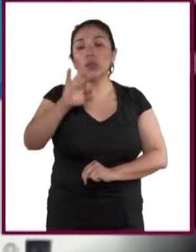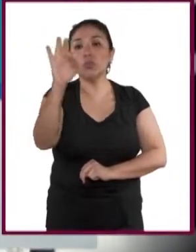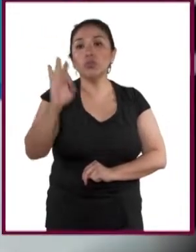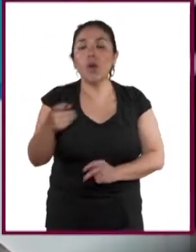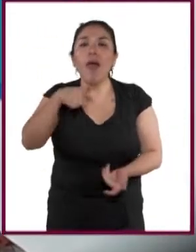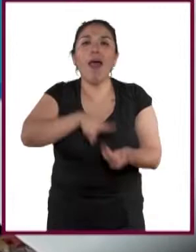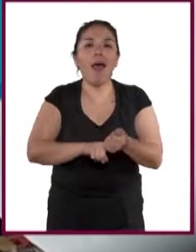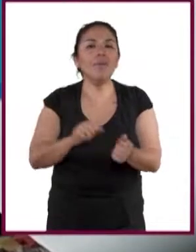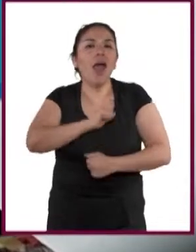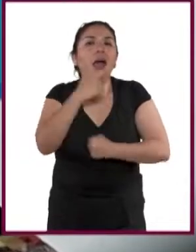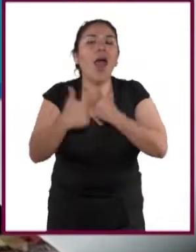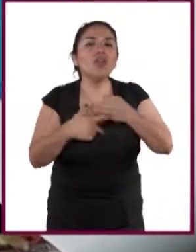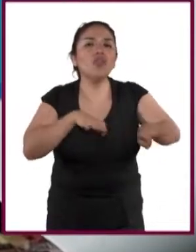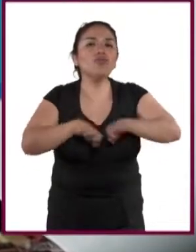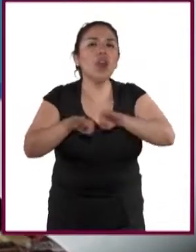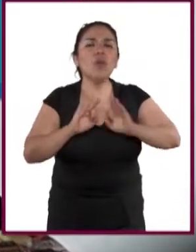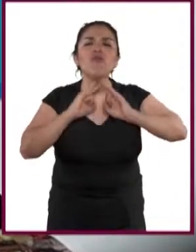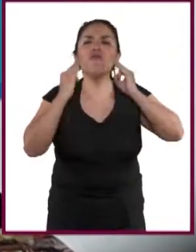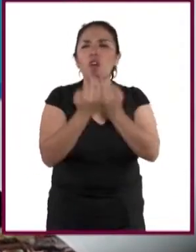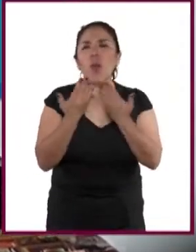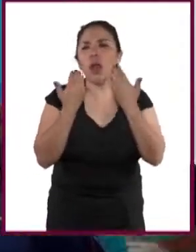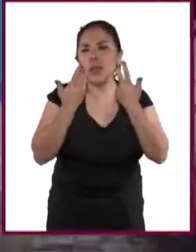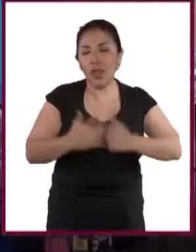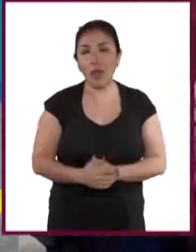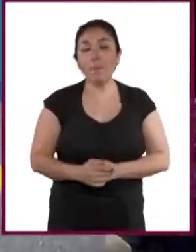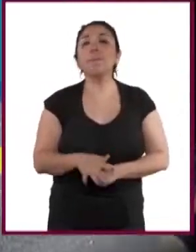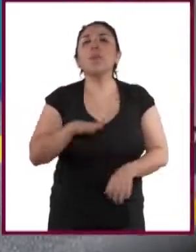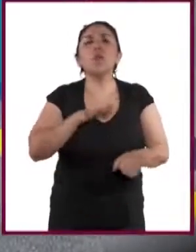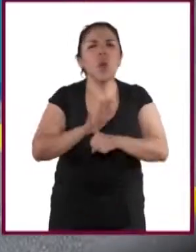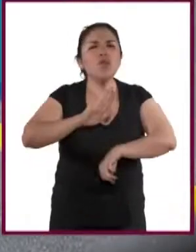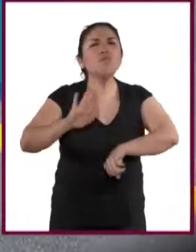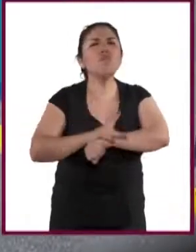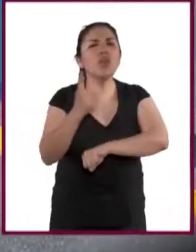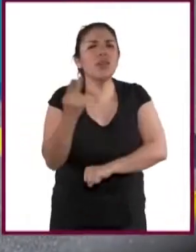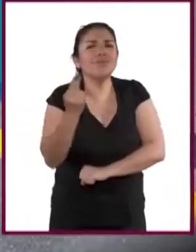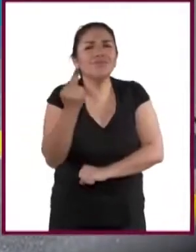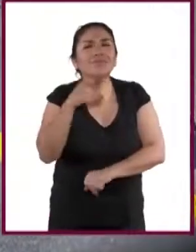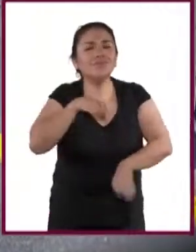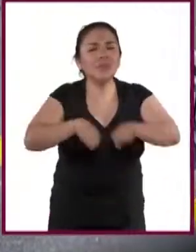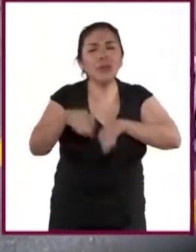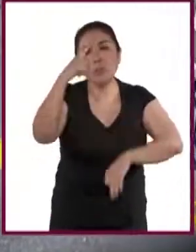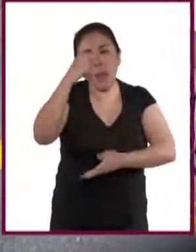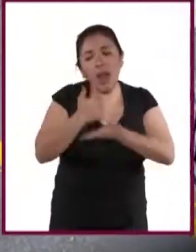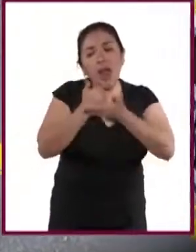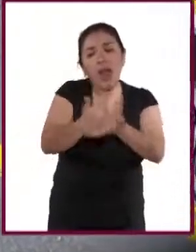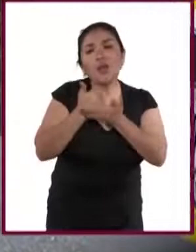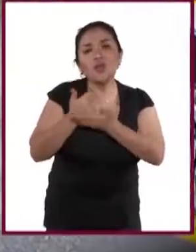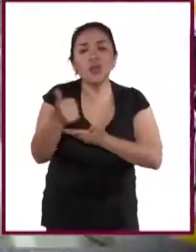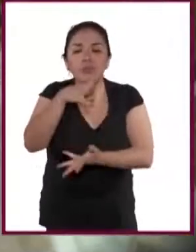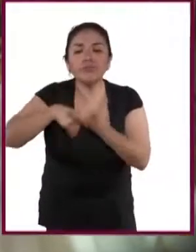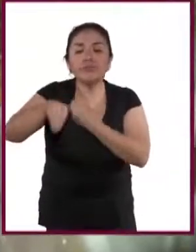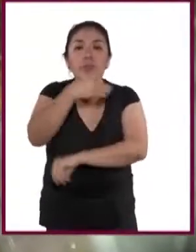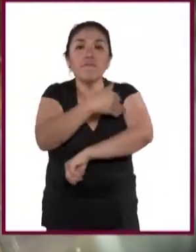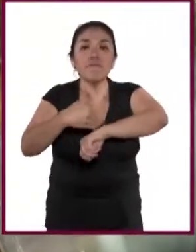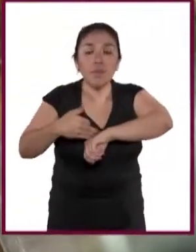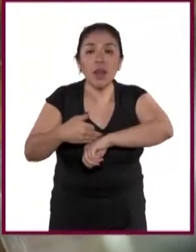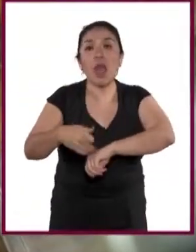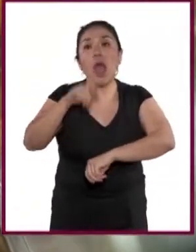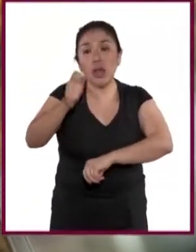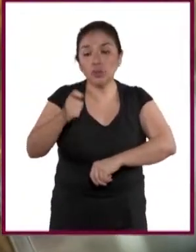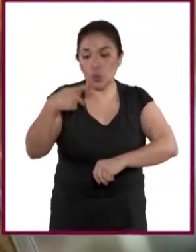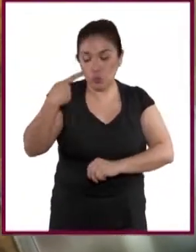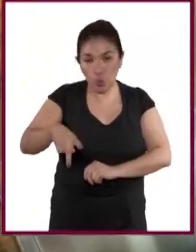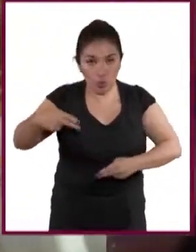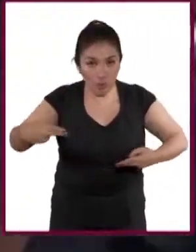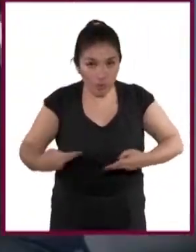7.7% forman parte de algún trabajo informal. Su principal razón para trabajar es ayudar a mantener